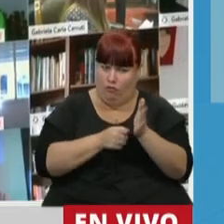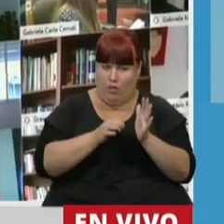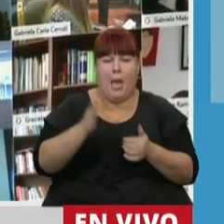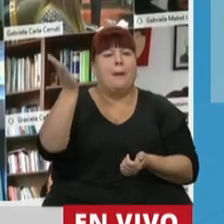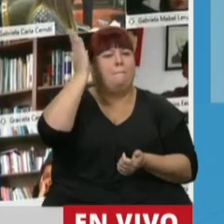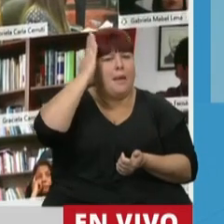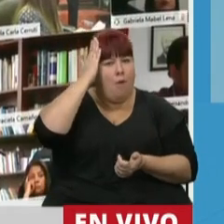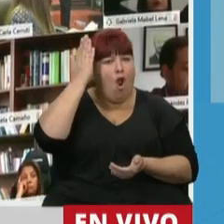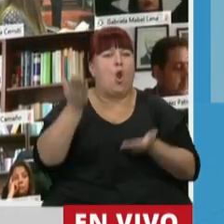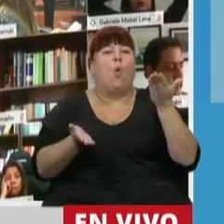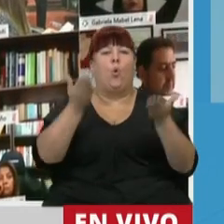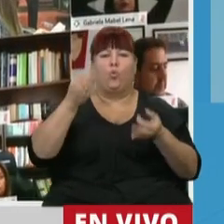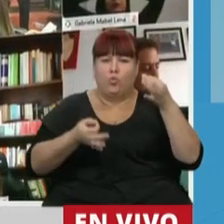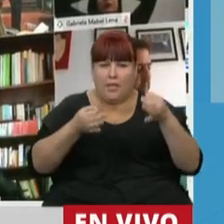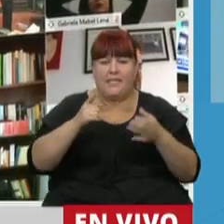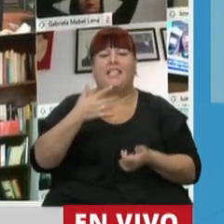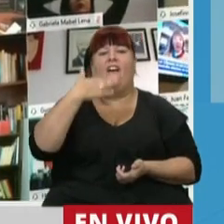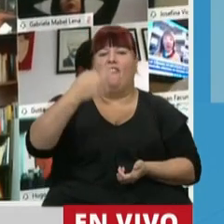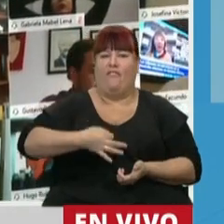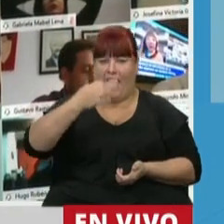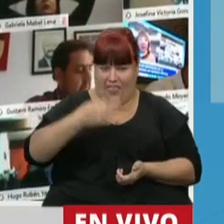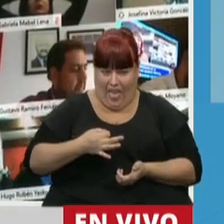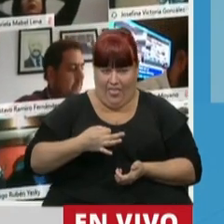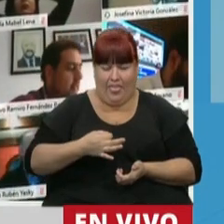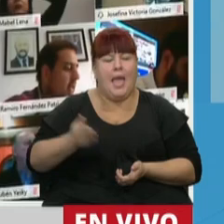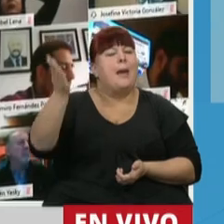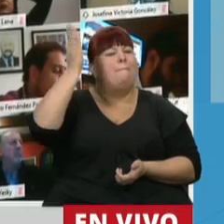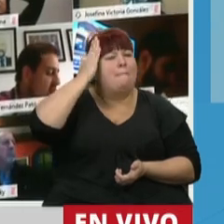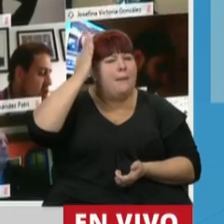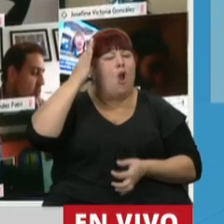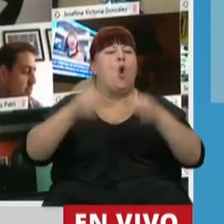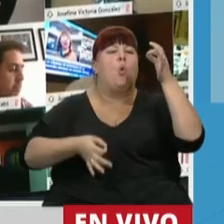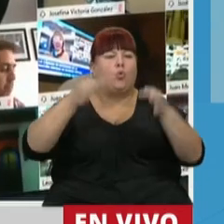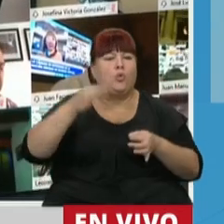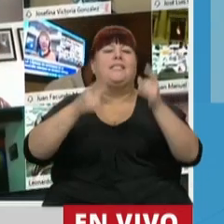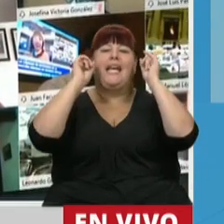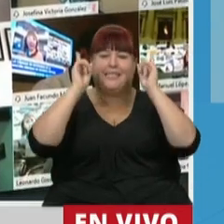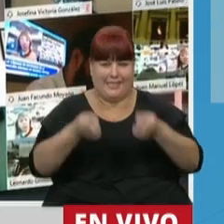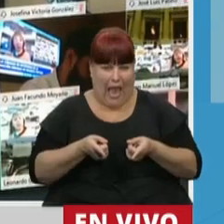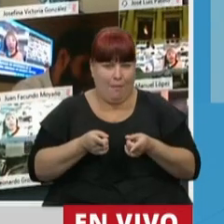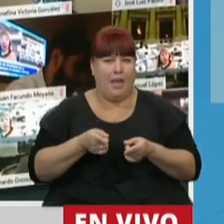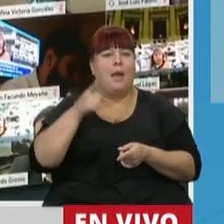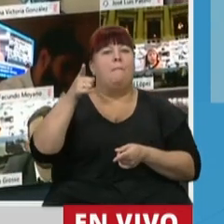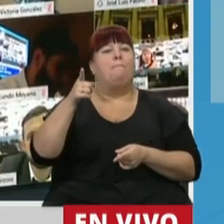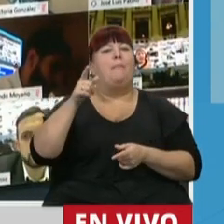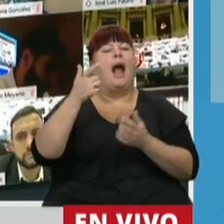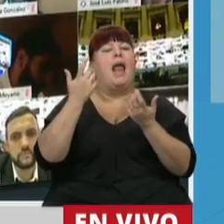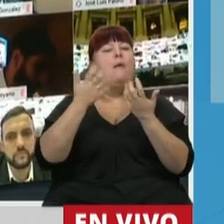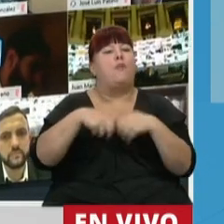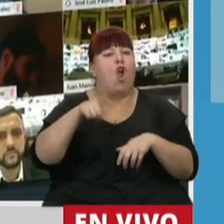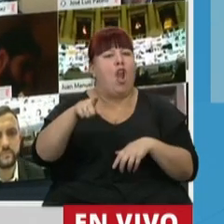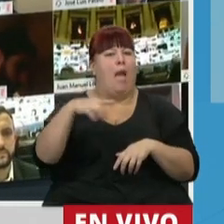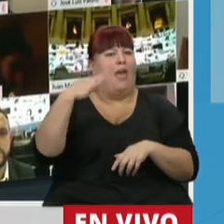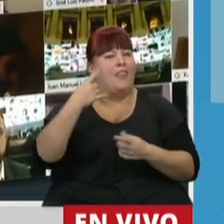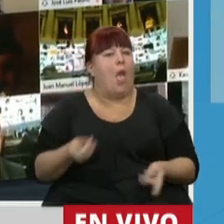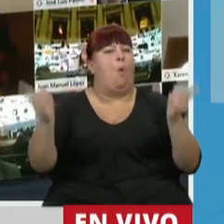memoria, la justicia, la verdad y memoria y justicia también para los programas que